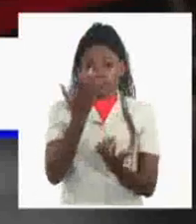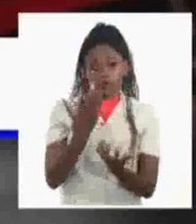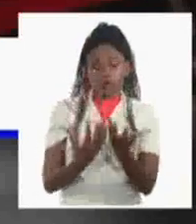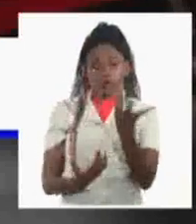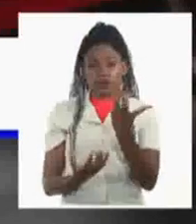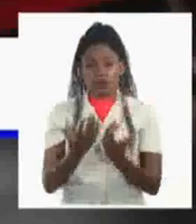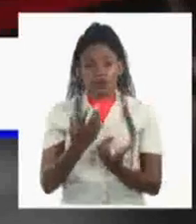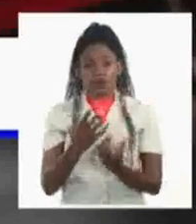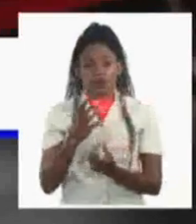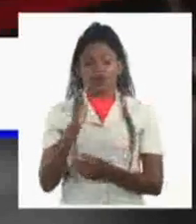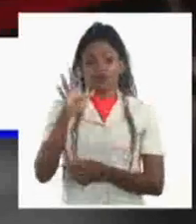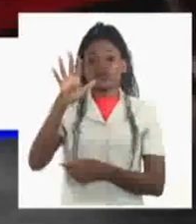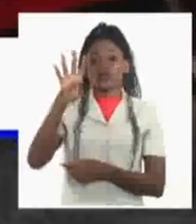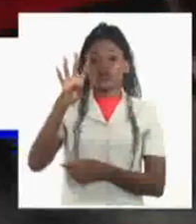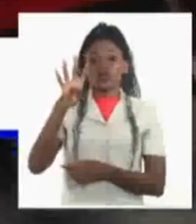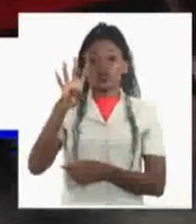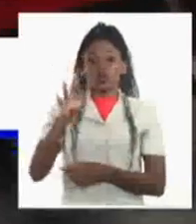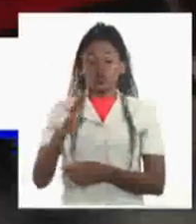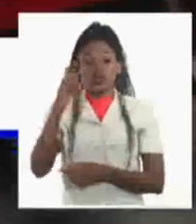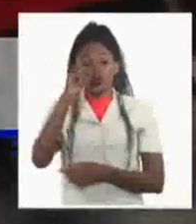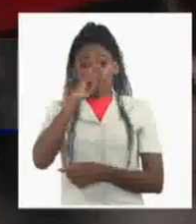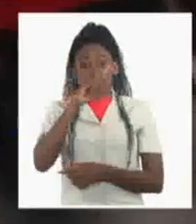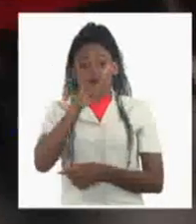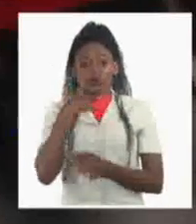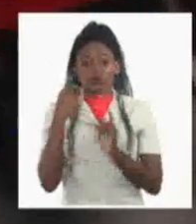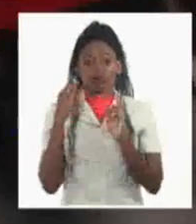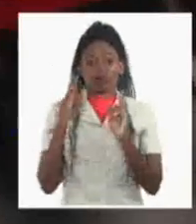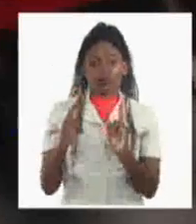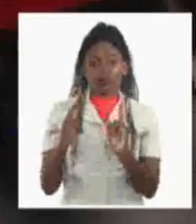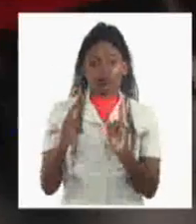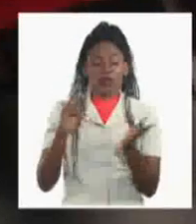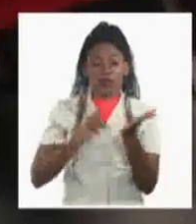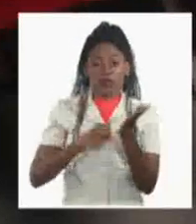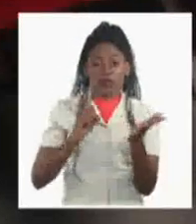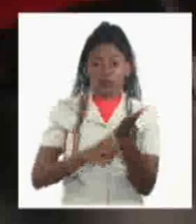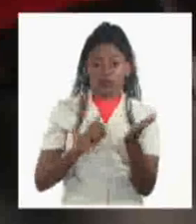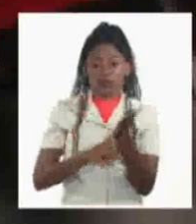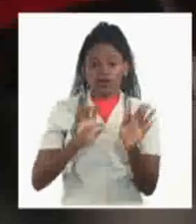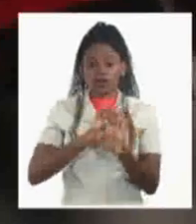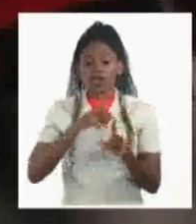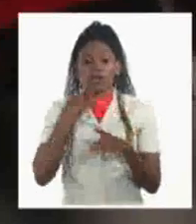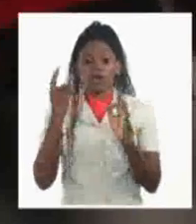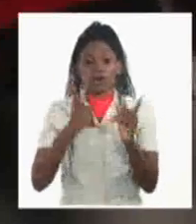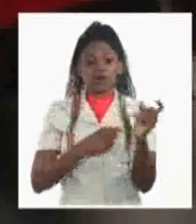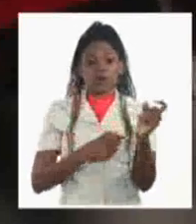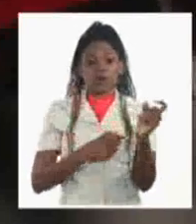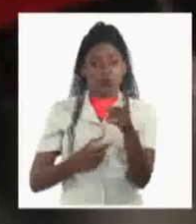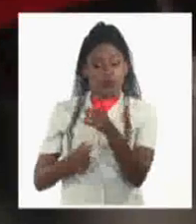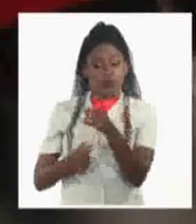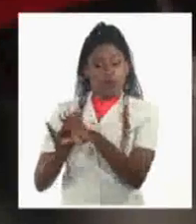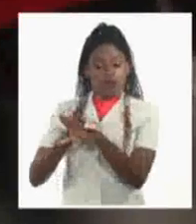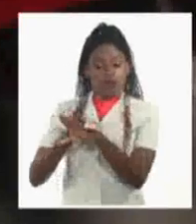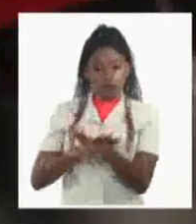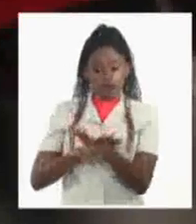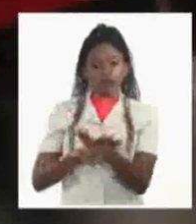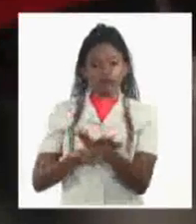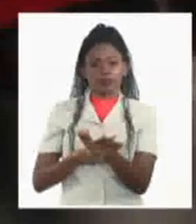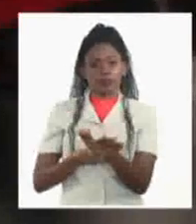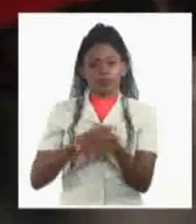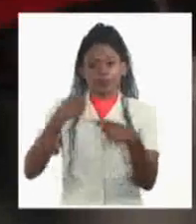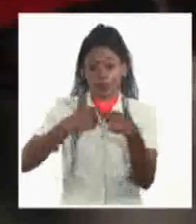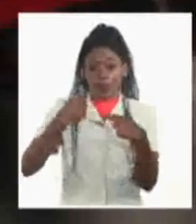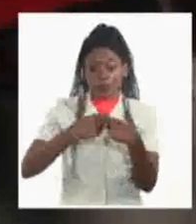54 niños en un orfanato cerca de Brecht. Sus padres ya habían muerto en la guerra. Polina Grojolske, esposa de un